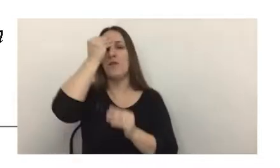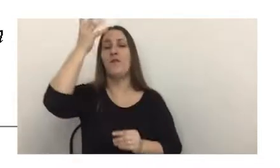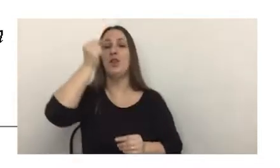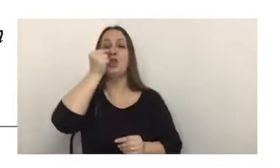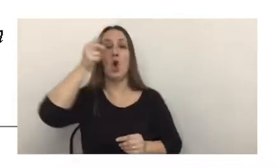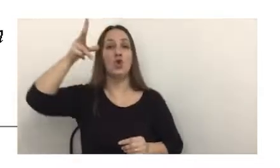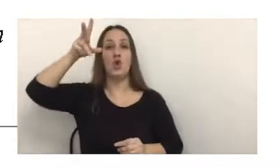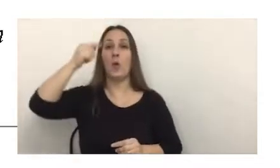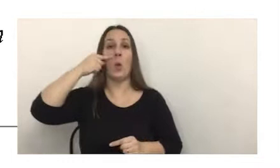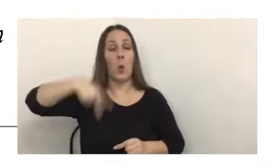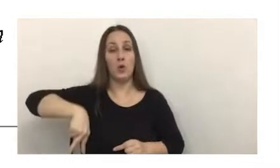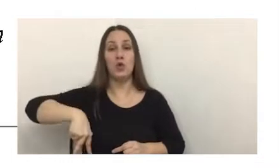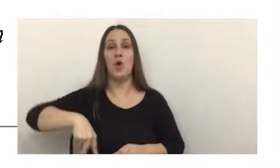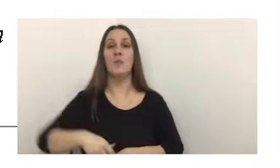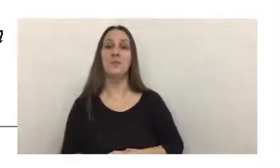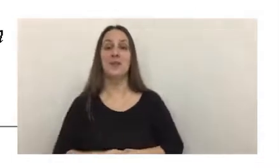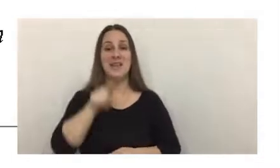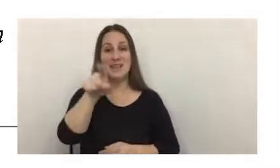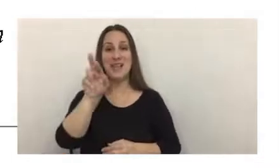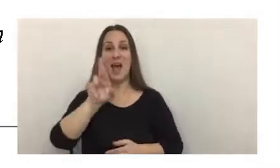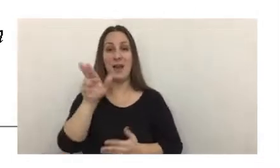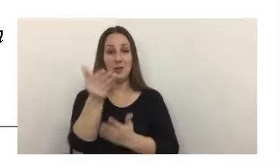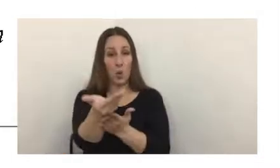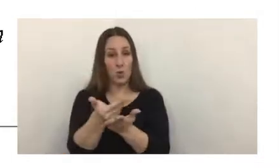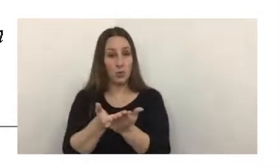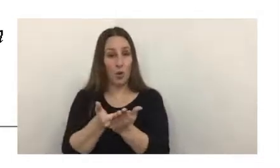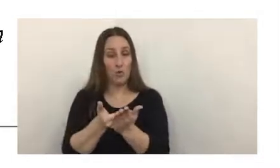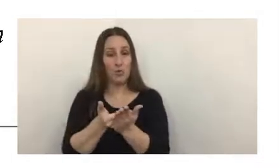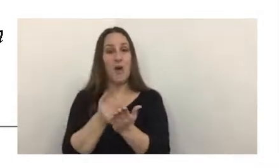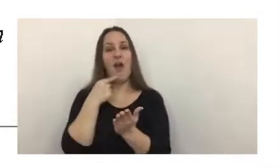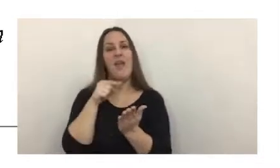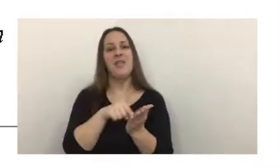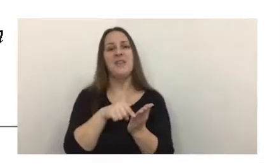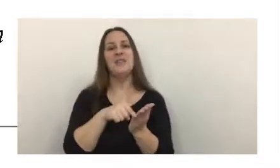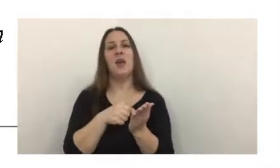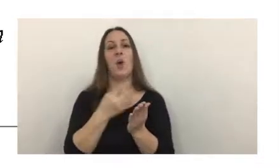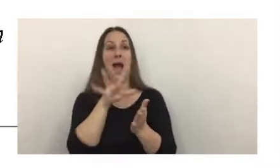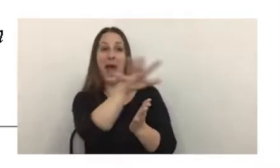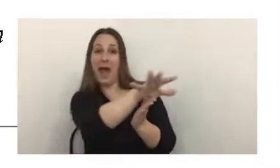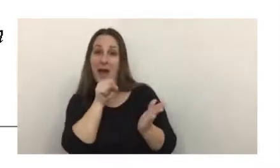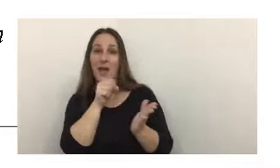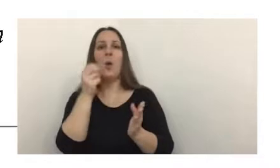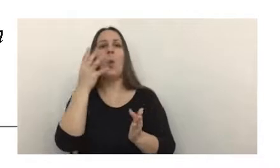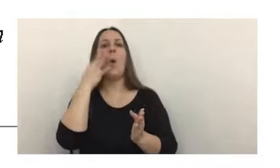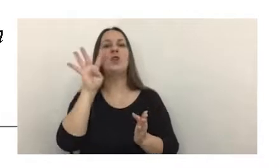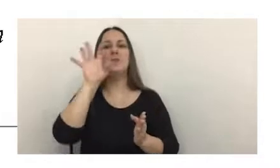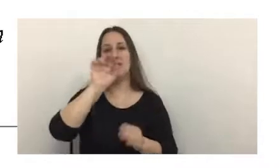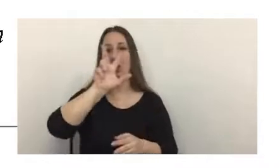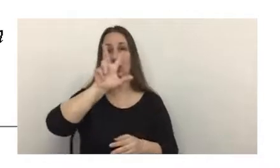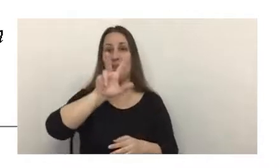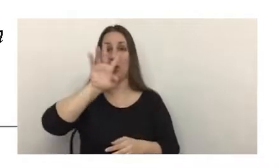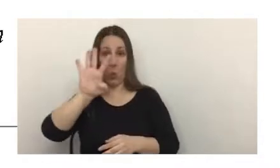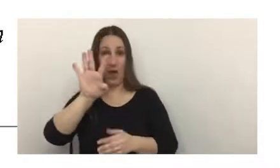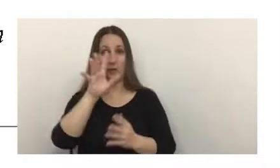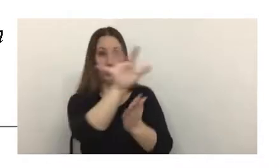28 de junio. Esta resolución captura la resolución 4.034, que nos